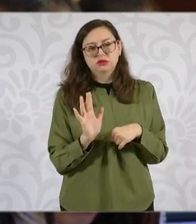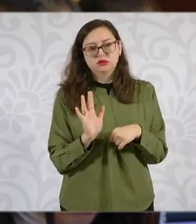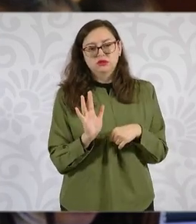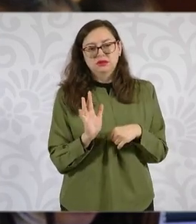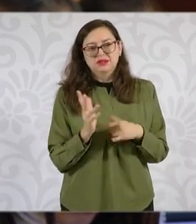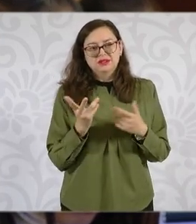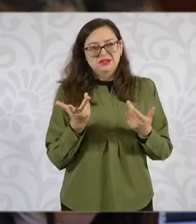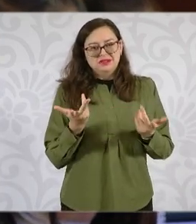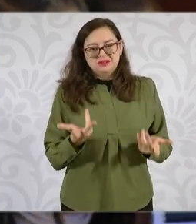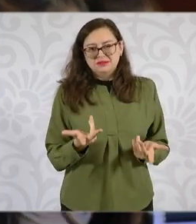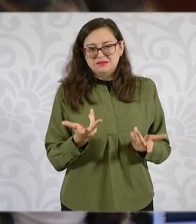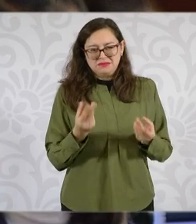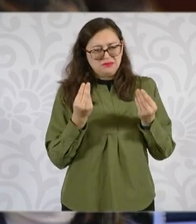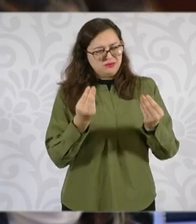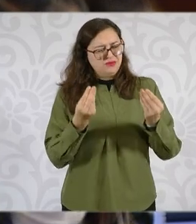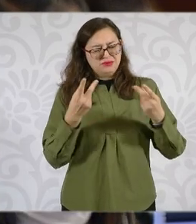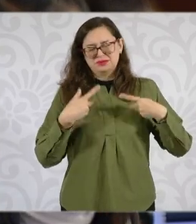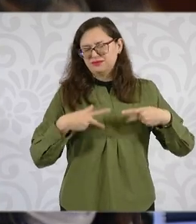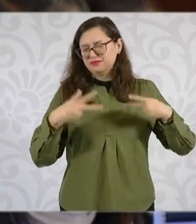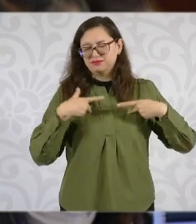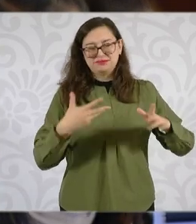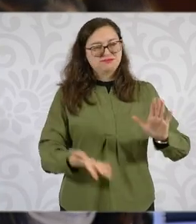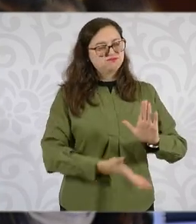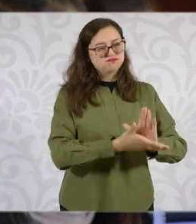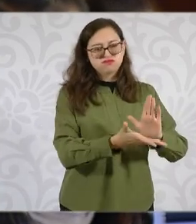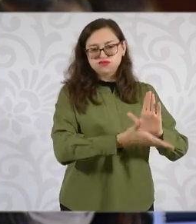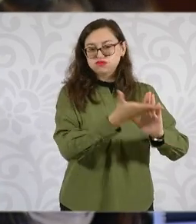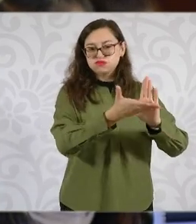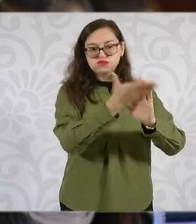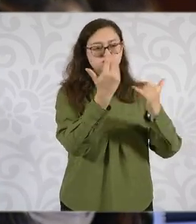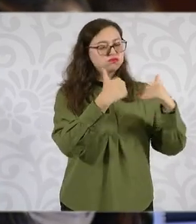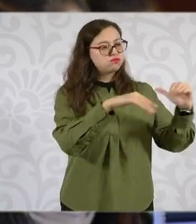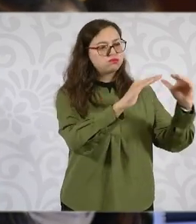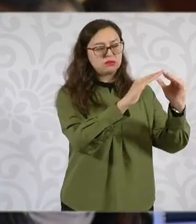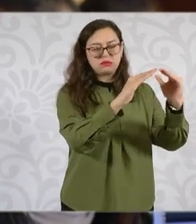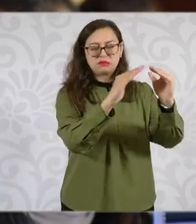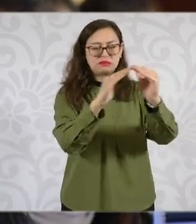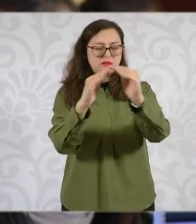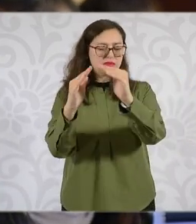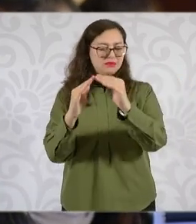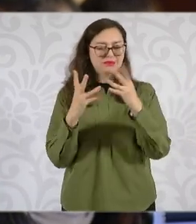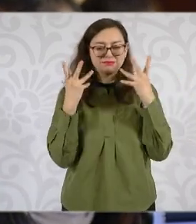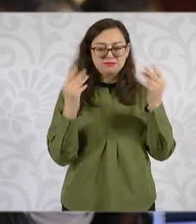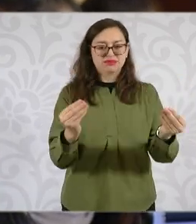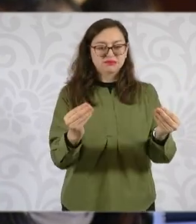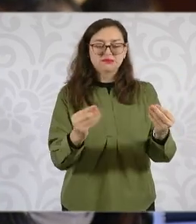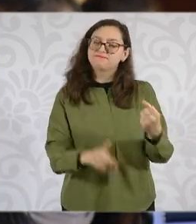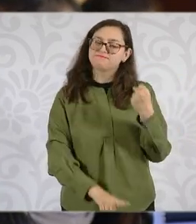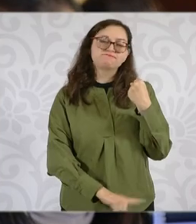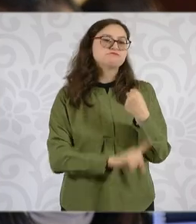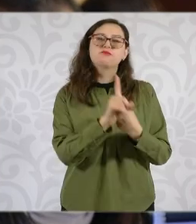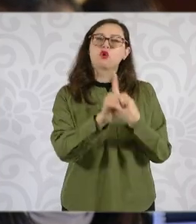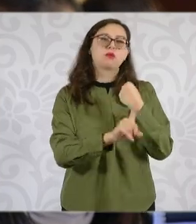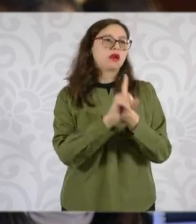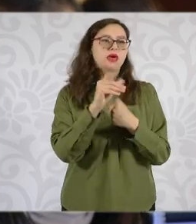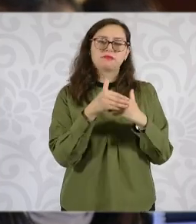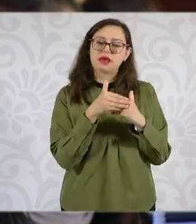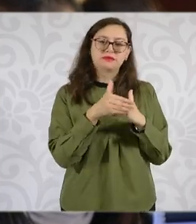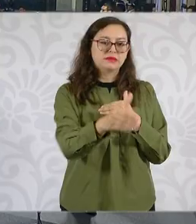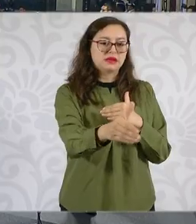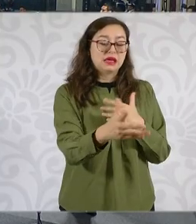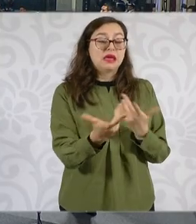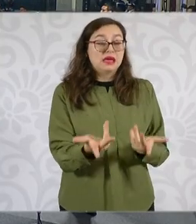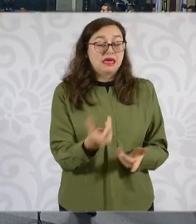donde se han asentado muchas viviendas, pues, es un problema a largo plazo que se puede solucionar a